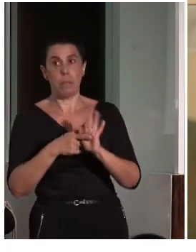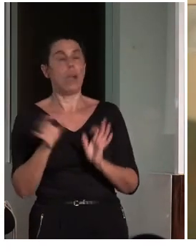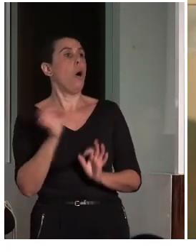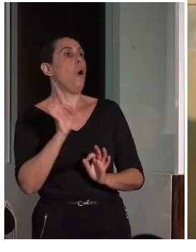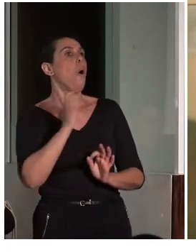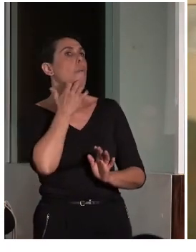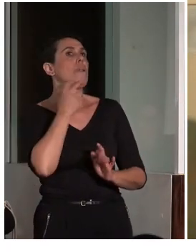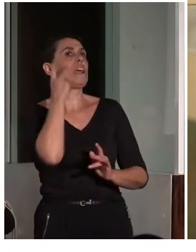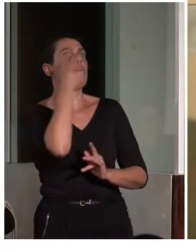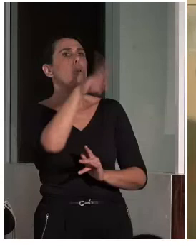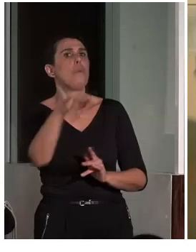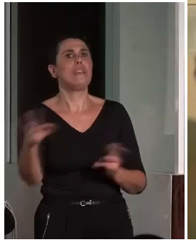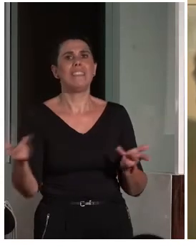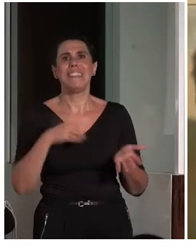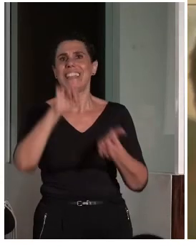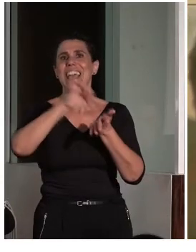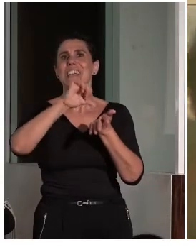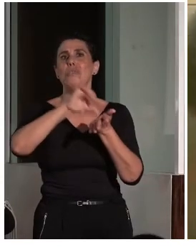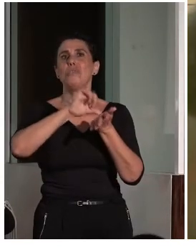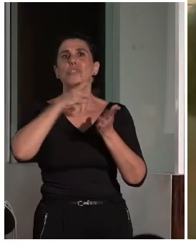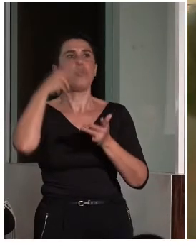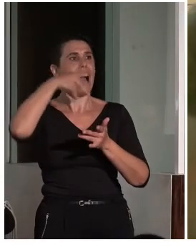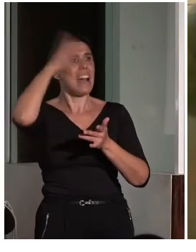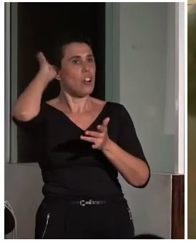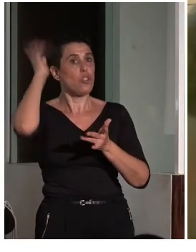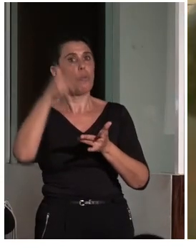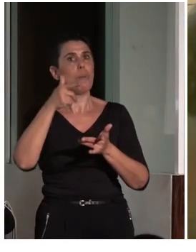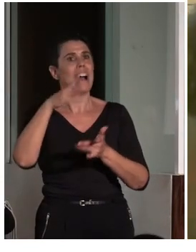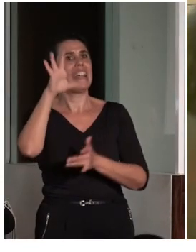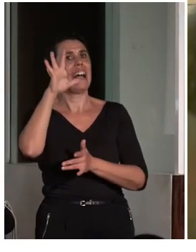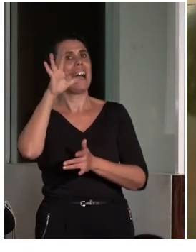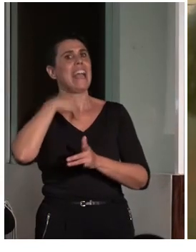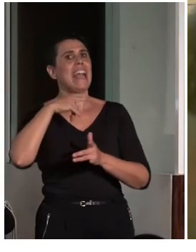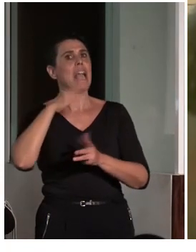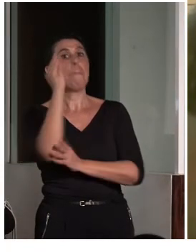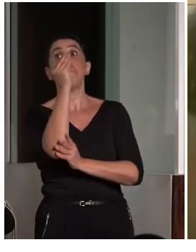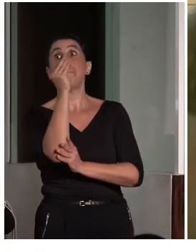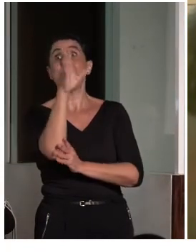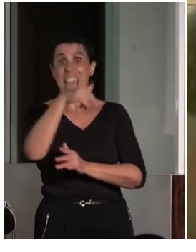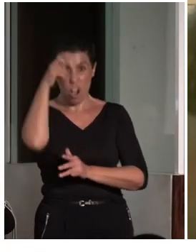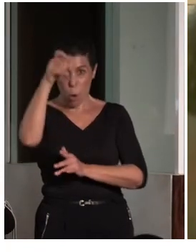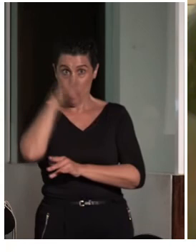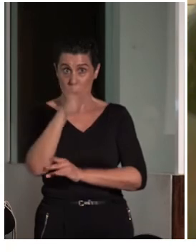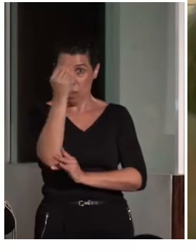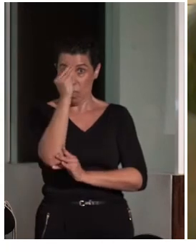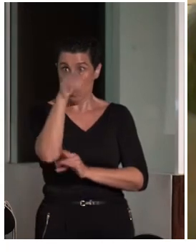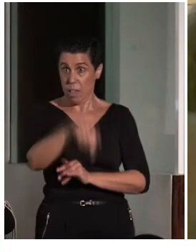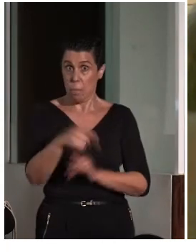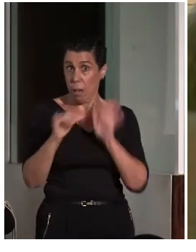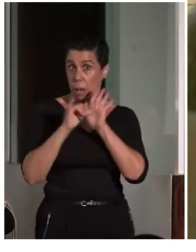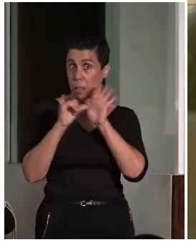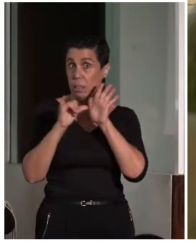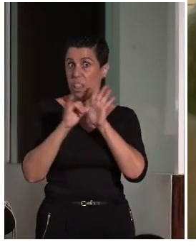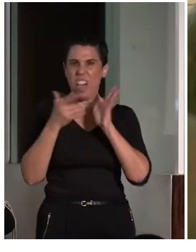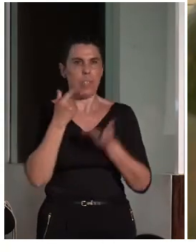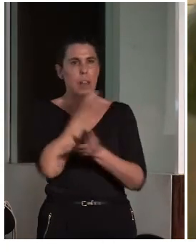ciudad romana esta de Fuente Álamos, en Pío de Córdoba. Es una localidad que está perfectamente